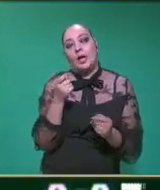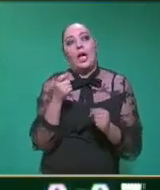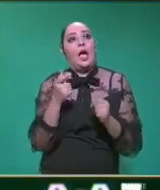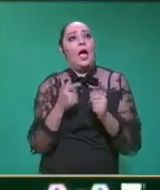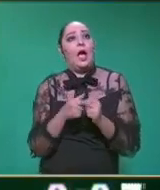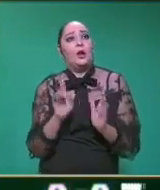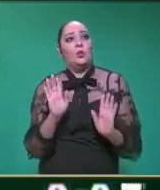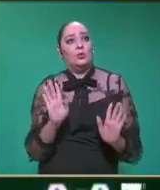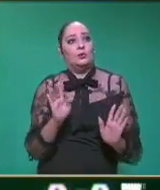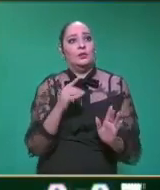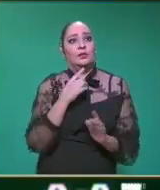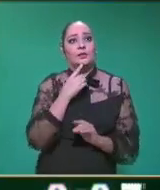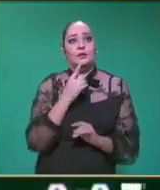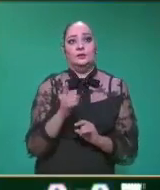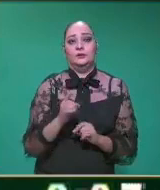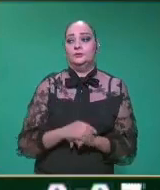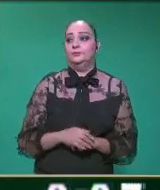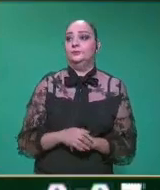personalidad.